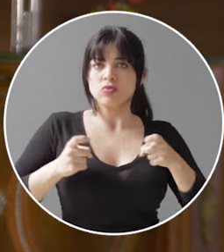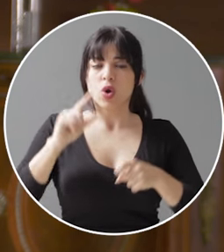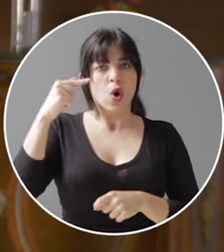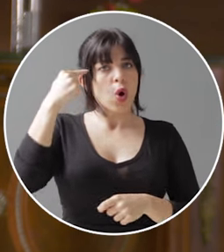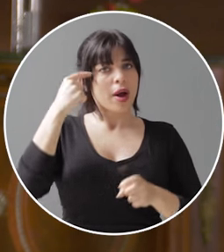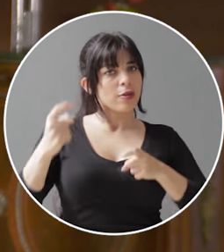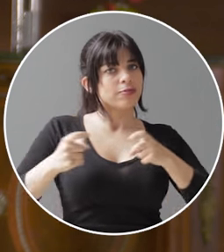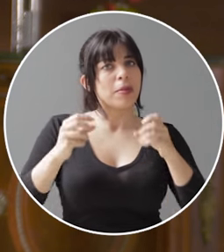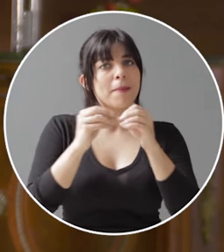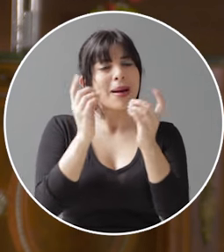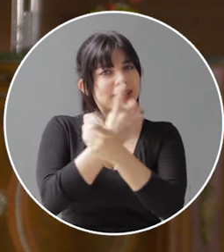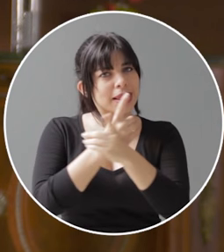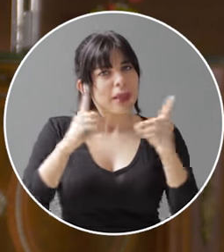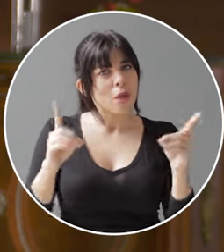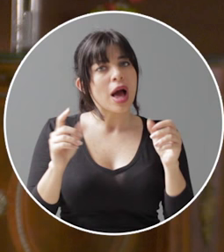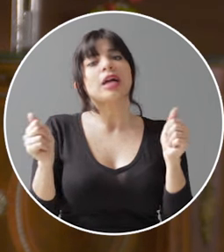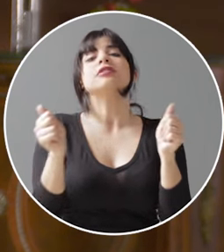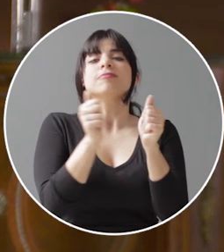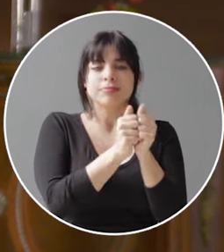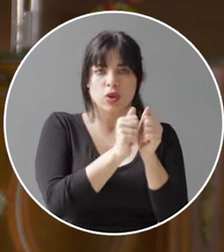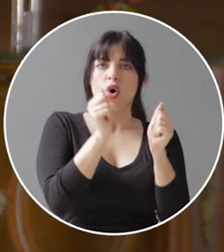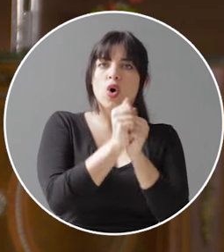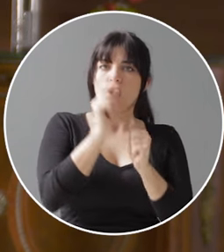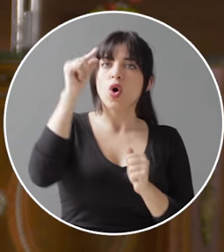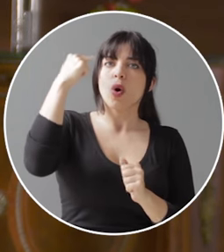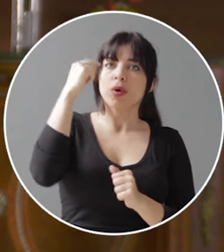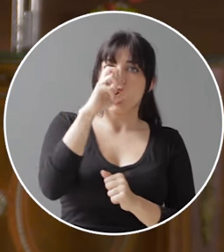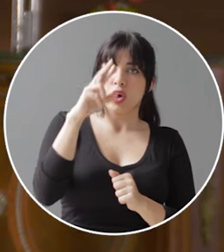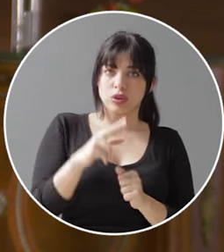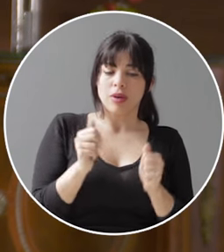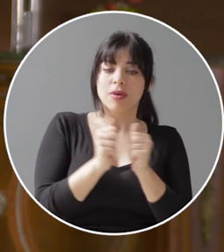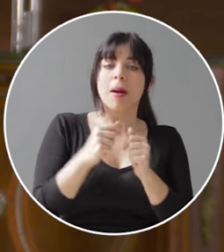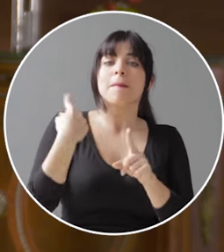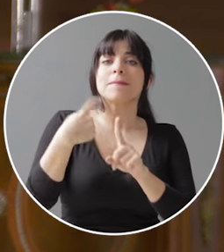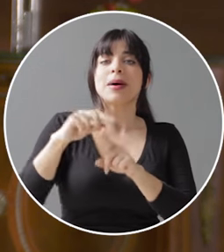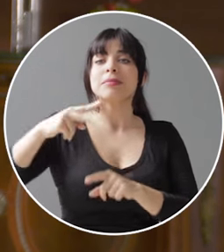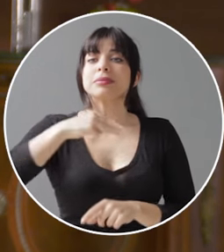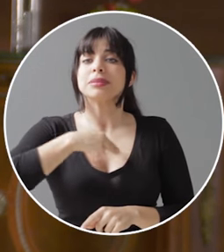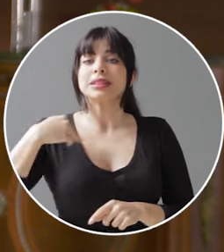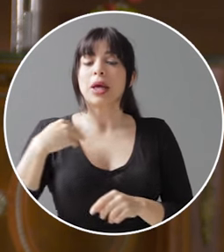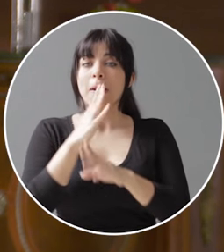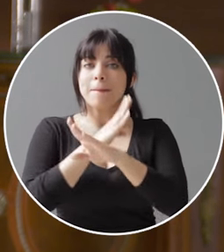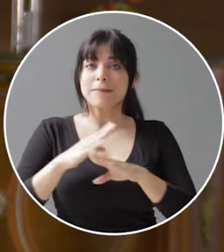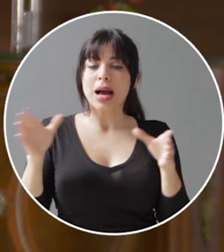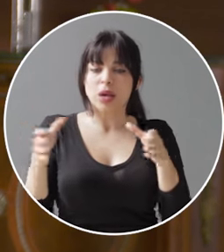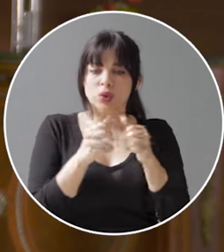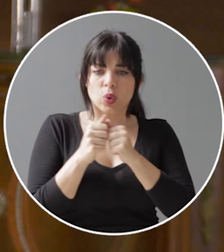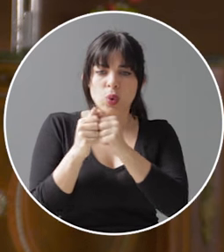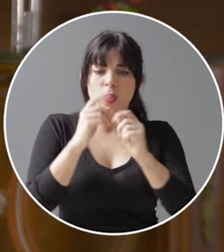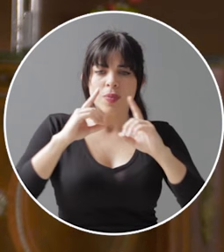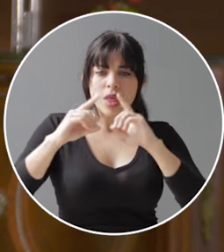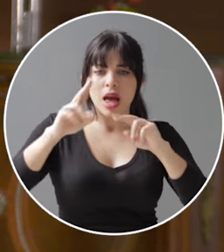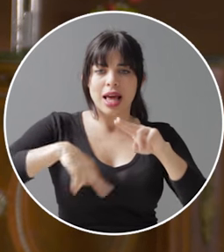la gobernabilidad democrática acompañó al Gobierno de Costa Rica junto con el Viceministerio de Paz en el desarrollo